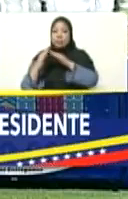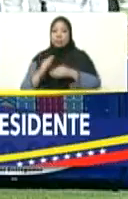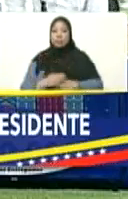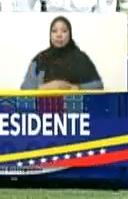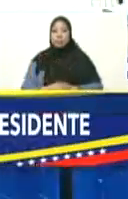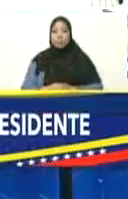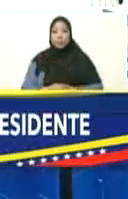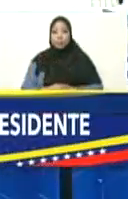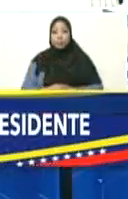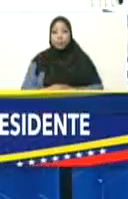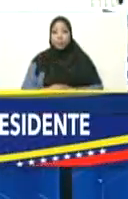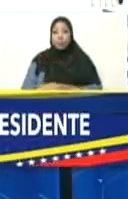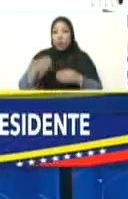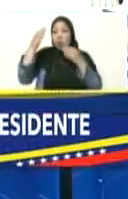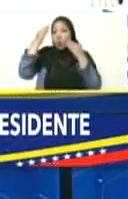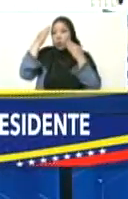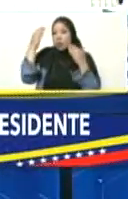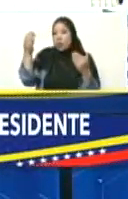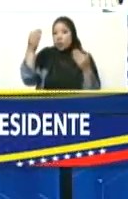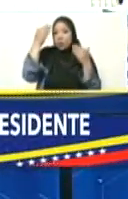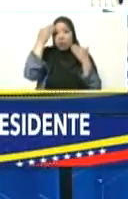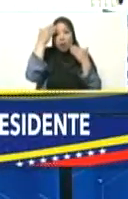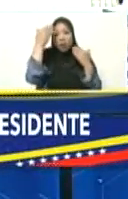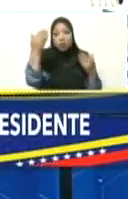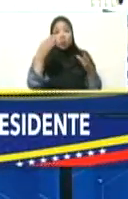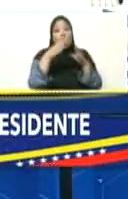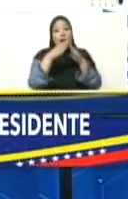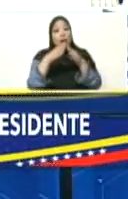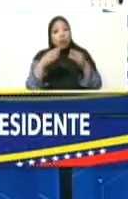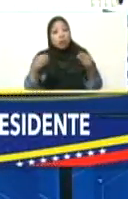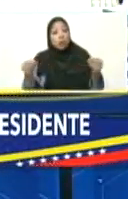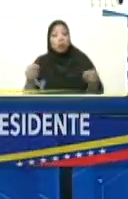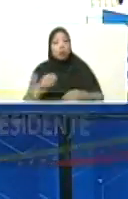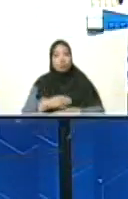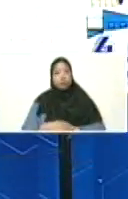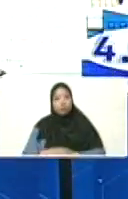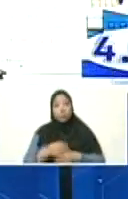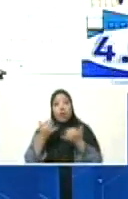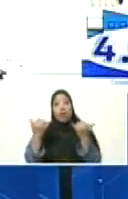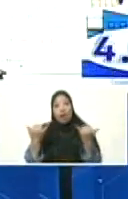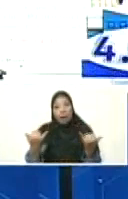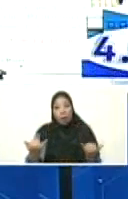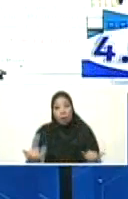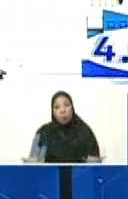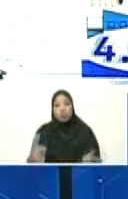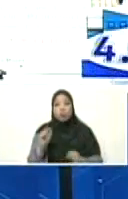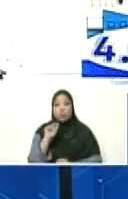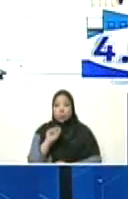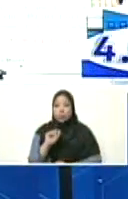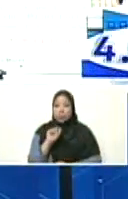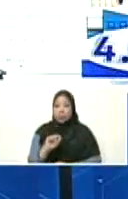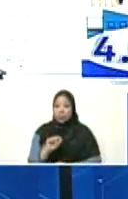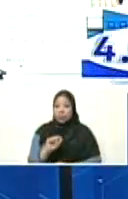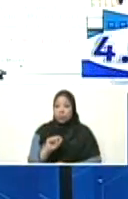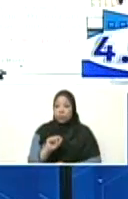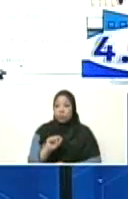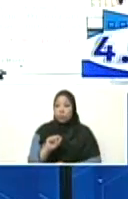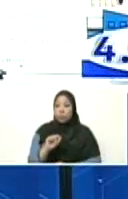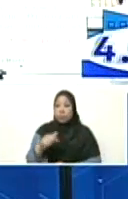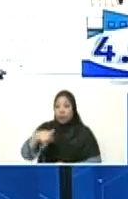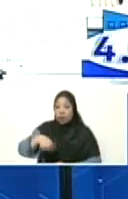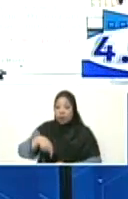Y saludos a todas y a todos. Precisamente estamos en este epicentro de